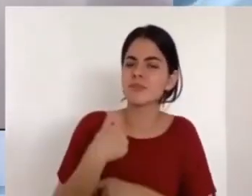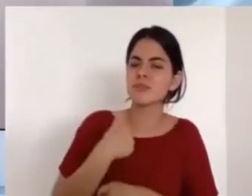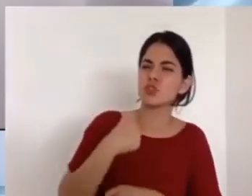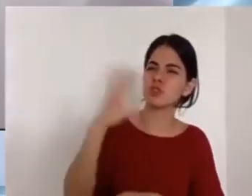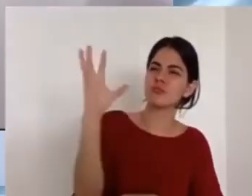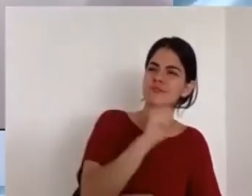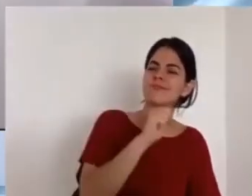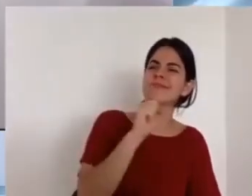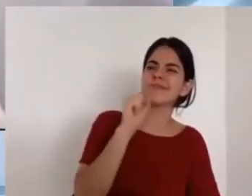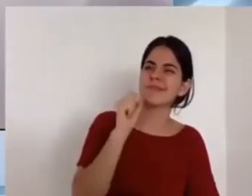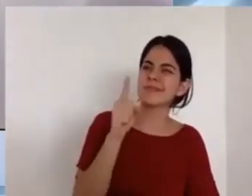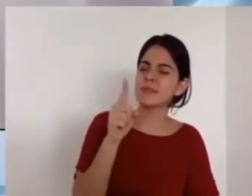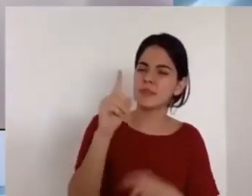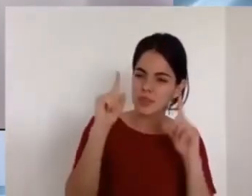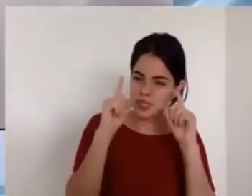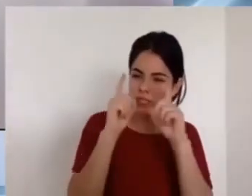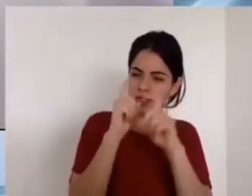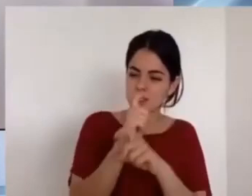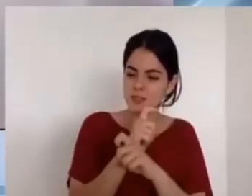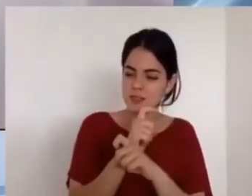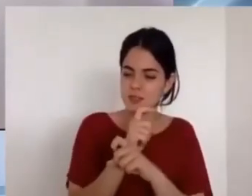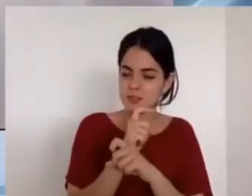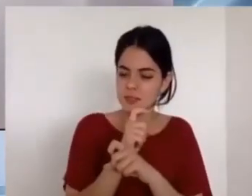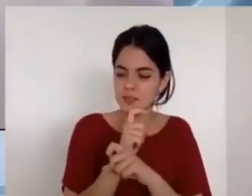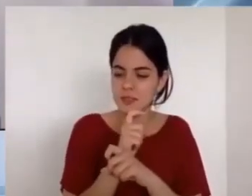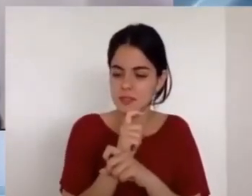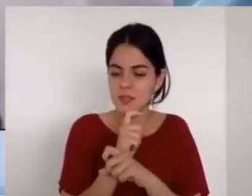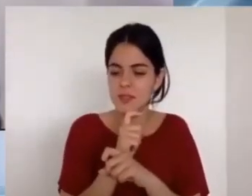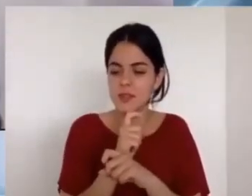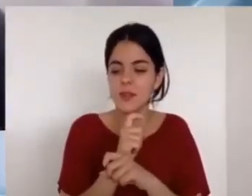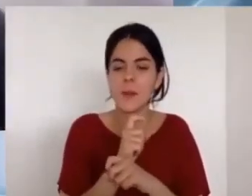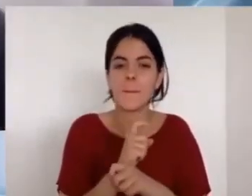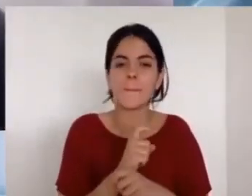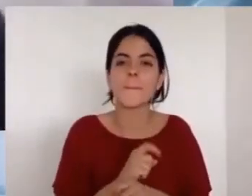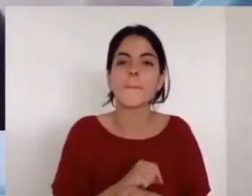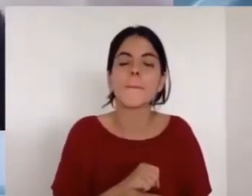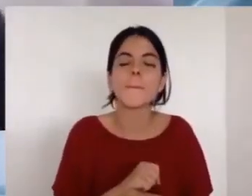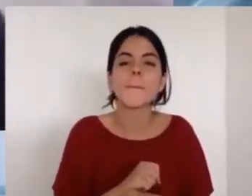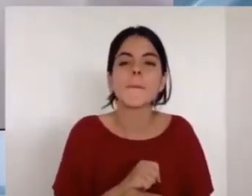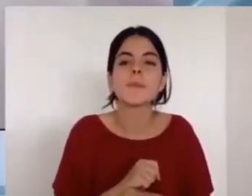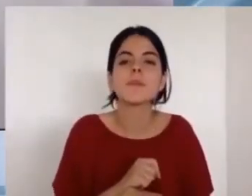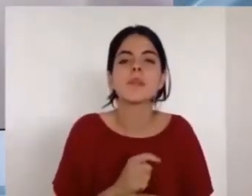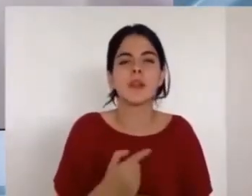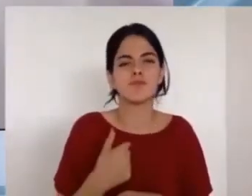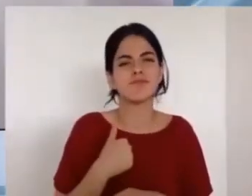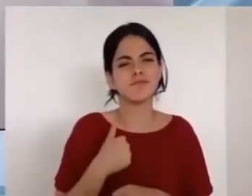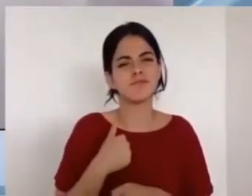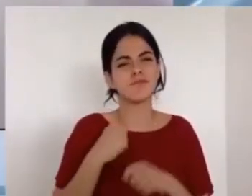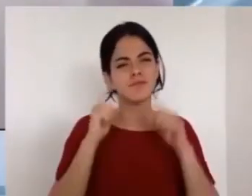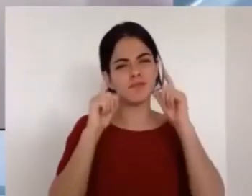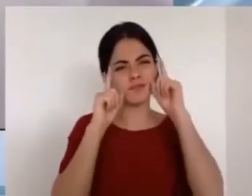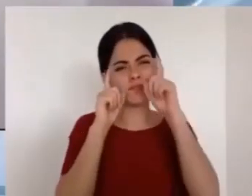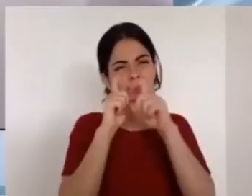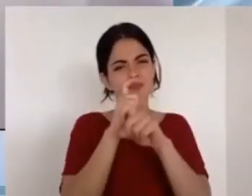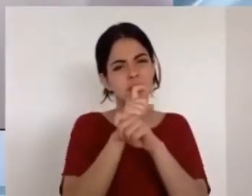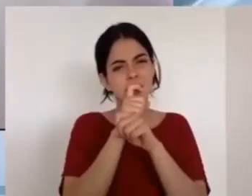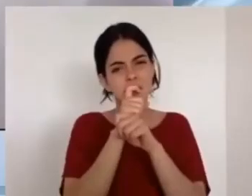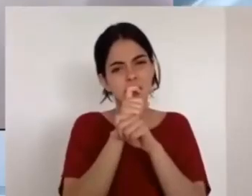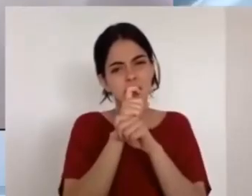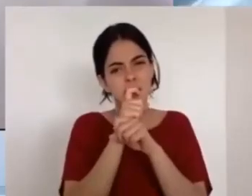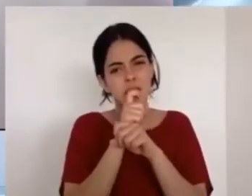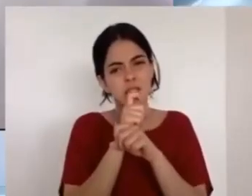Pero yo he pensado, y lo comparto con ustedes, que el Señor busca otra cosa.